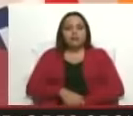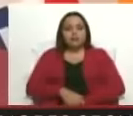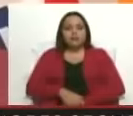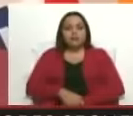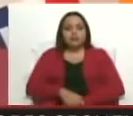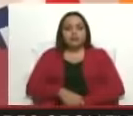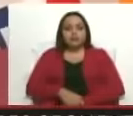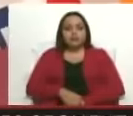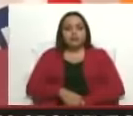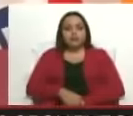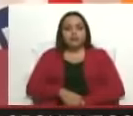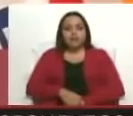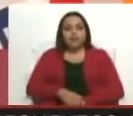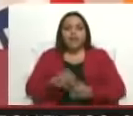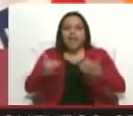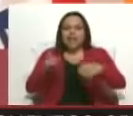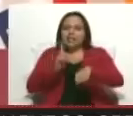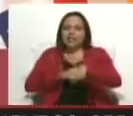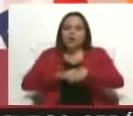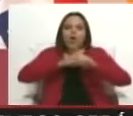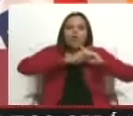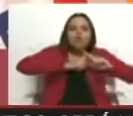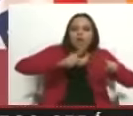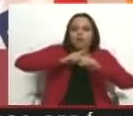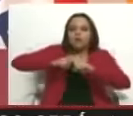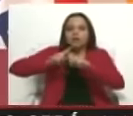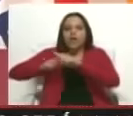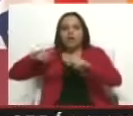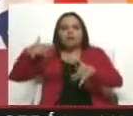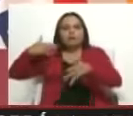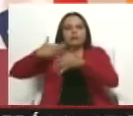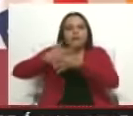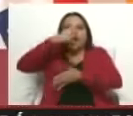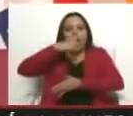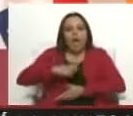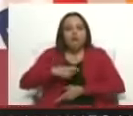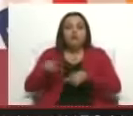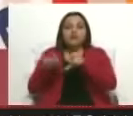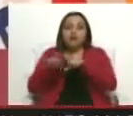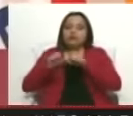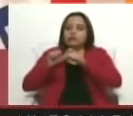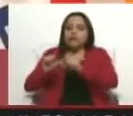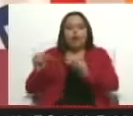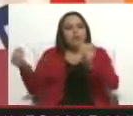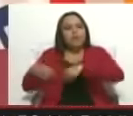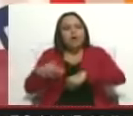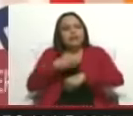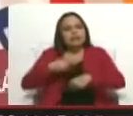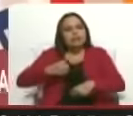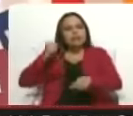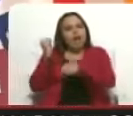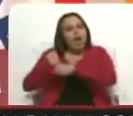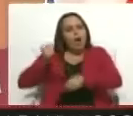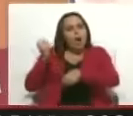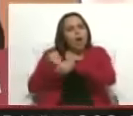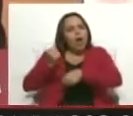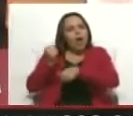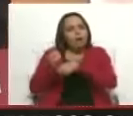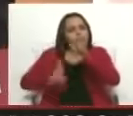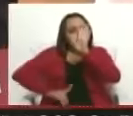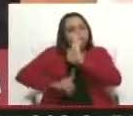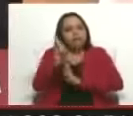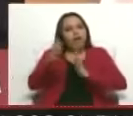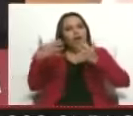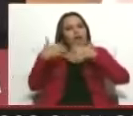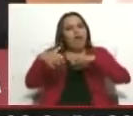diferentes que hemos tenido durante estos años y queremos estar mucho más desarrollando la industria